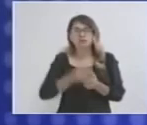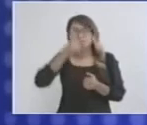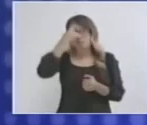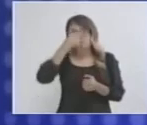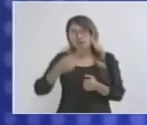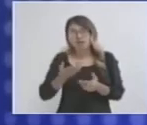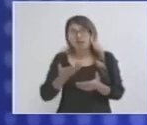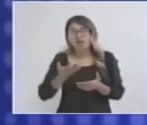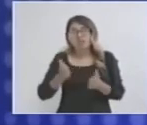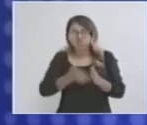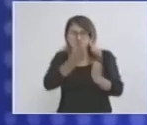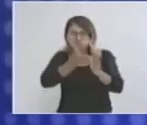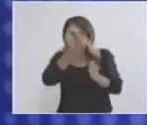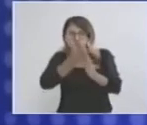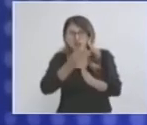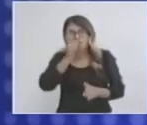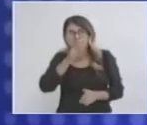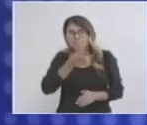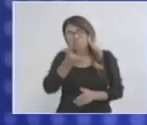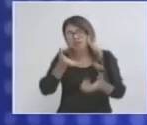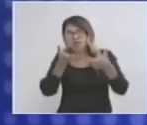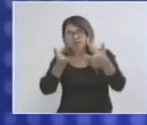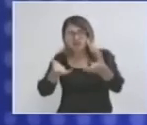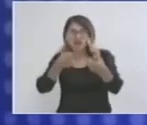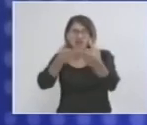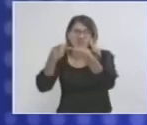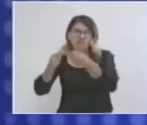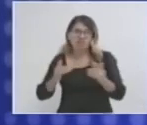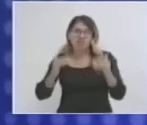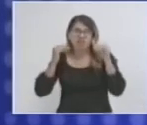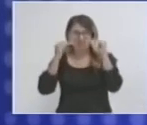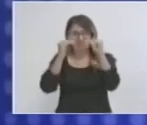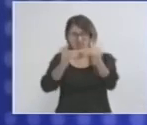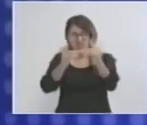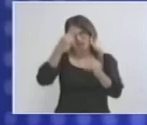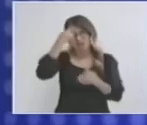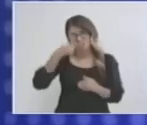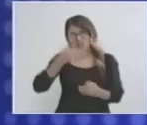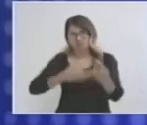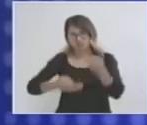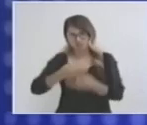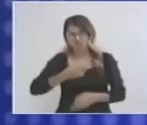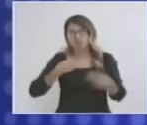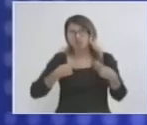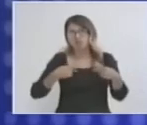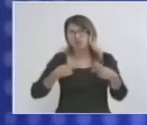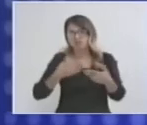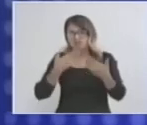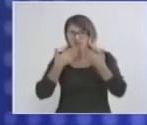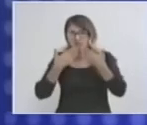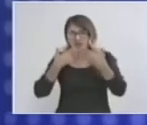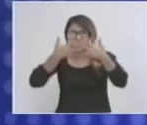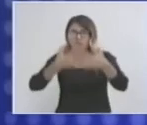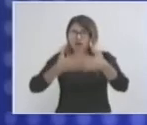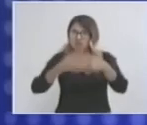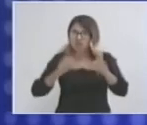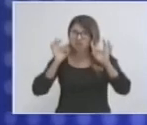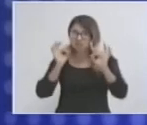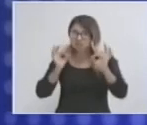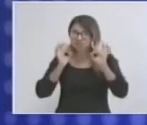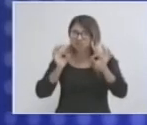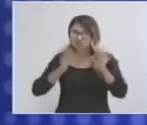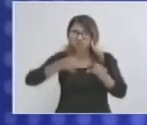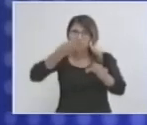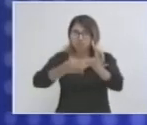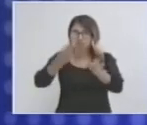asignación de obra pública, y sobre todo que se den un esquema de equidad y libre competencia, donde se premie a las empresas que de veras están